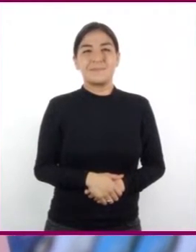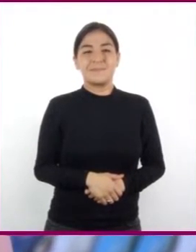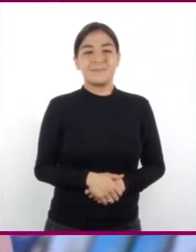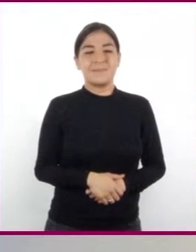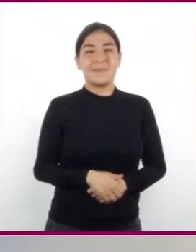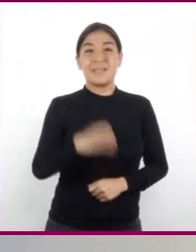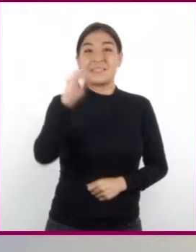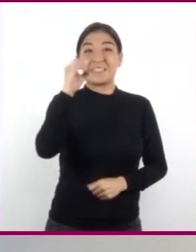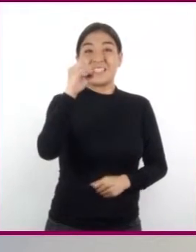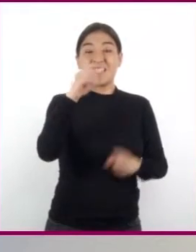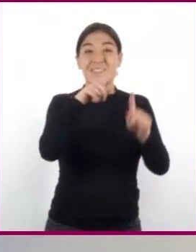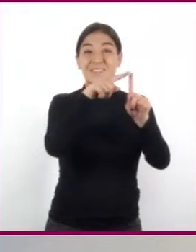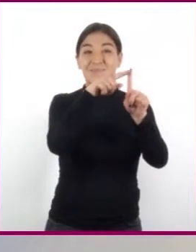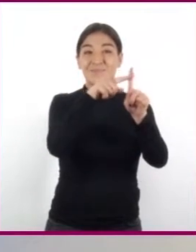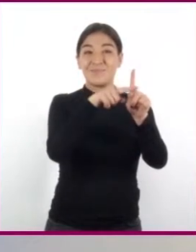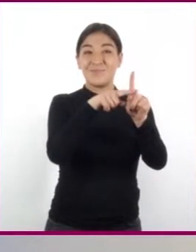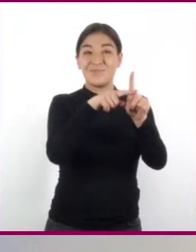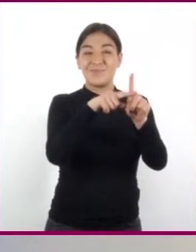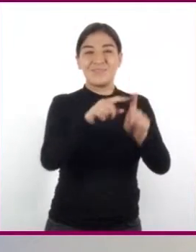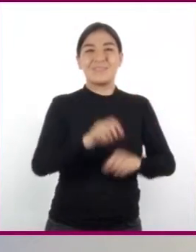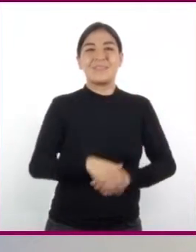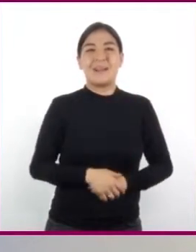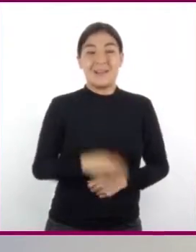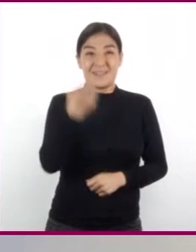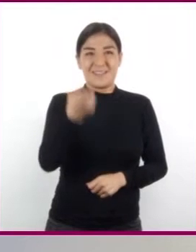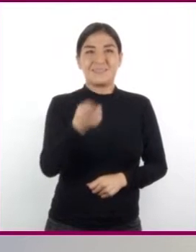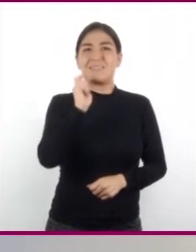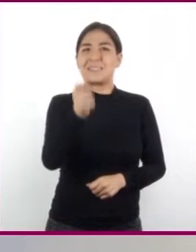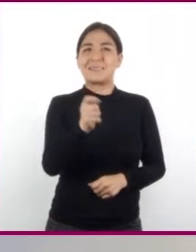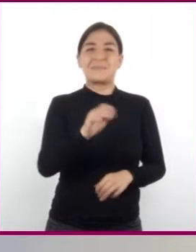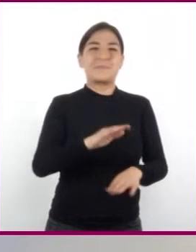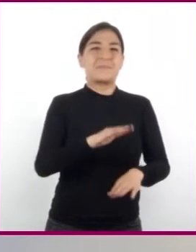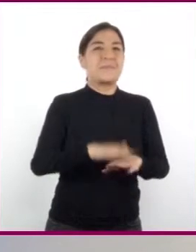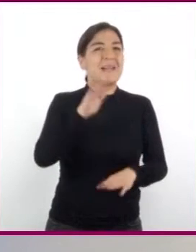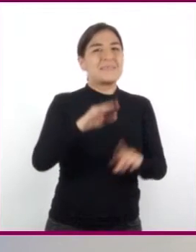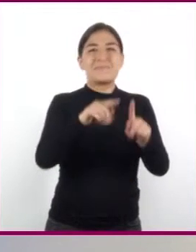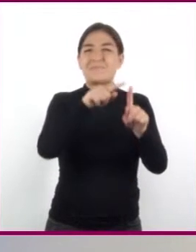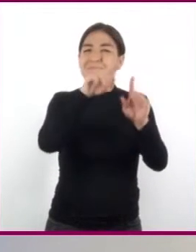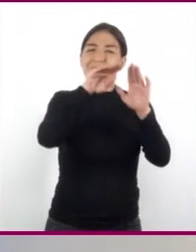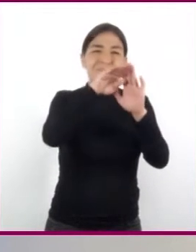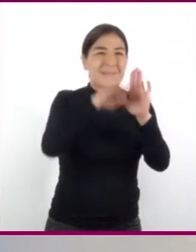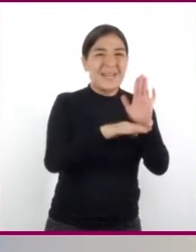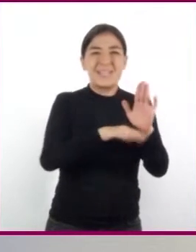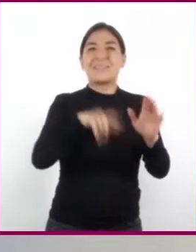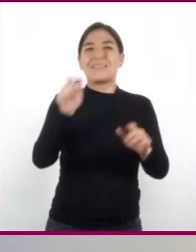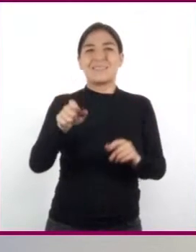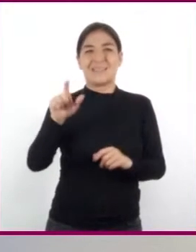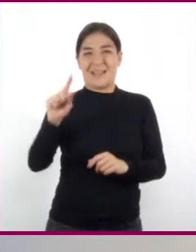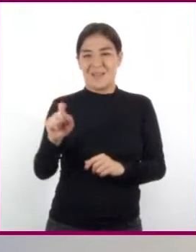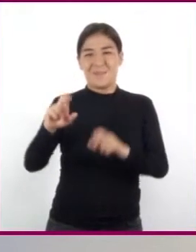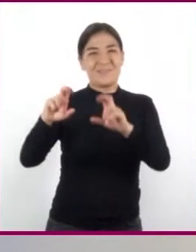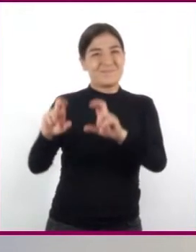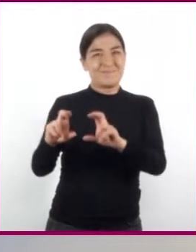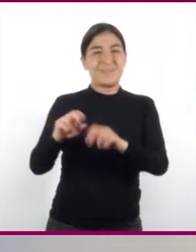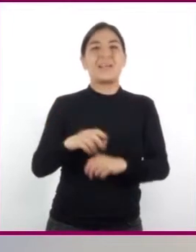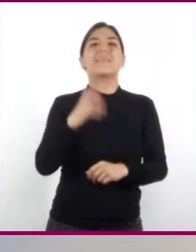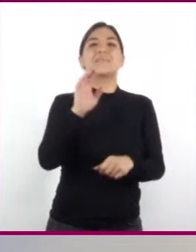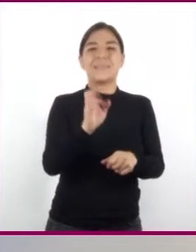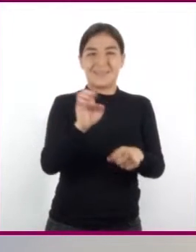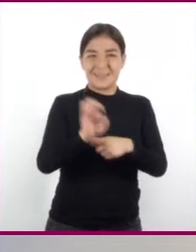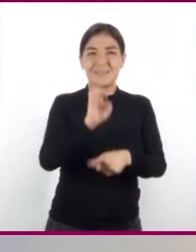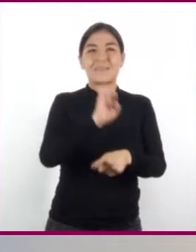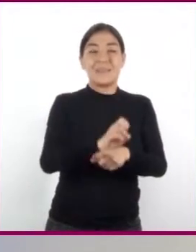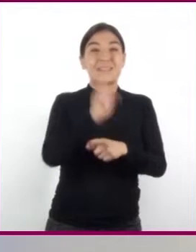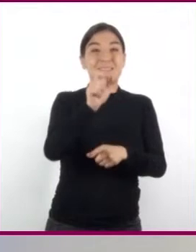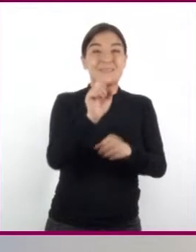Cero grados centígrados. Esta temperatura es bastante menor a la del agua líquida. Entonces, sus partículas